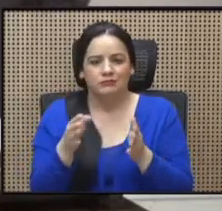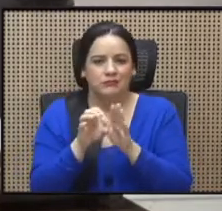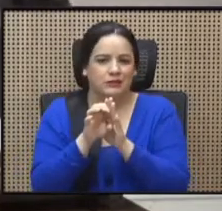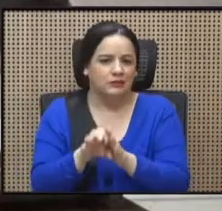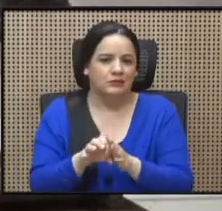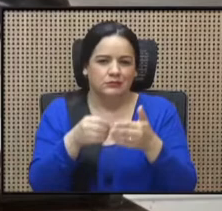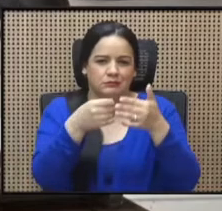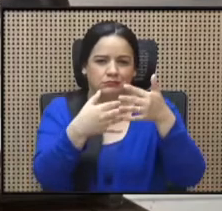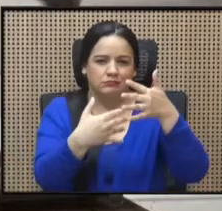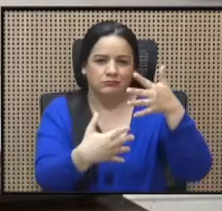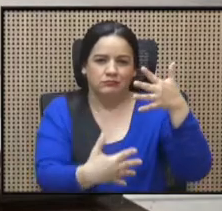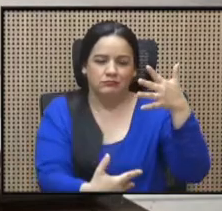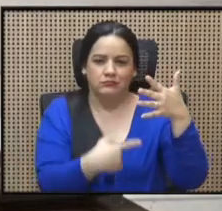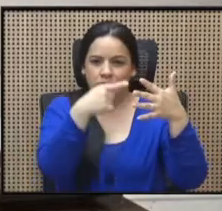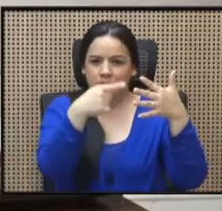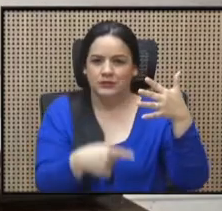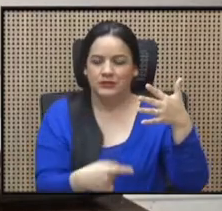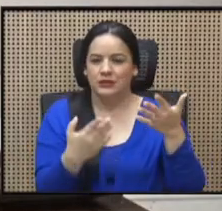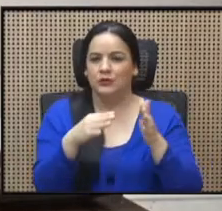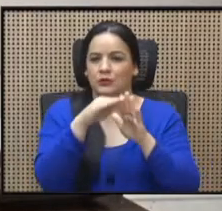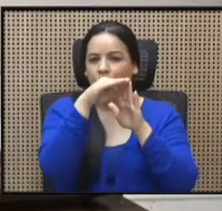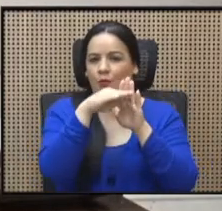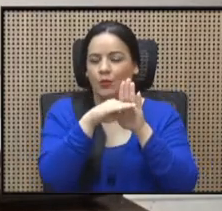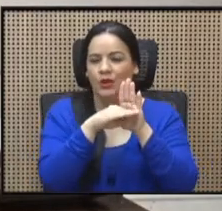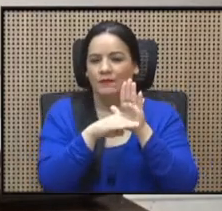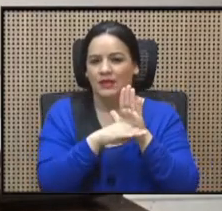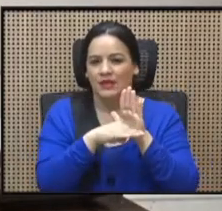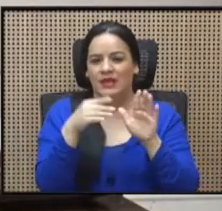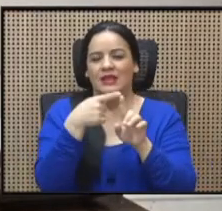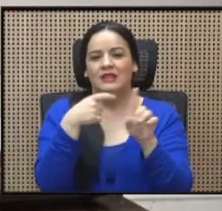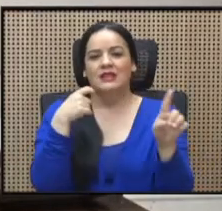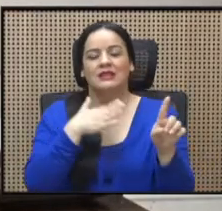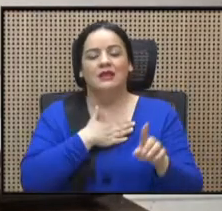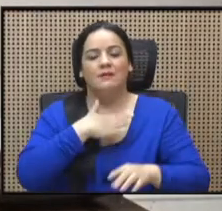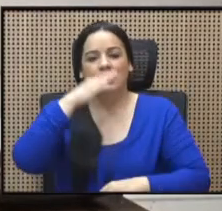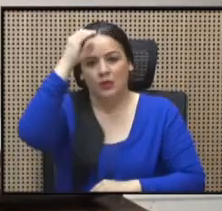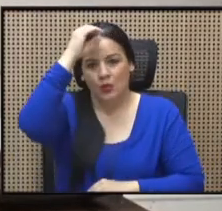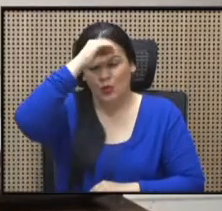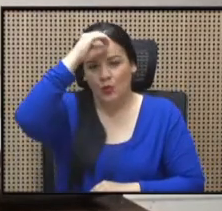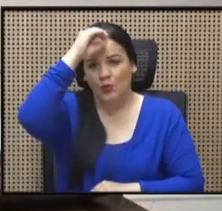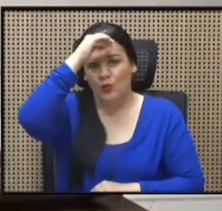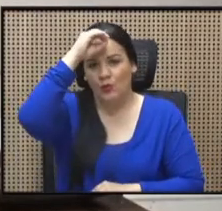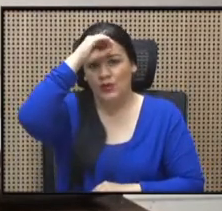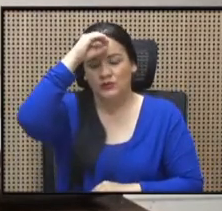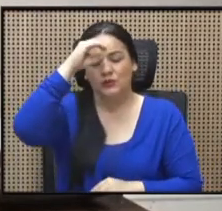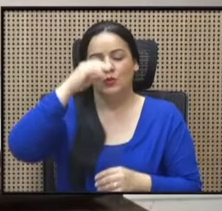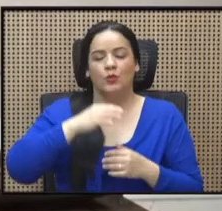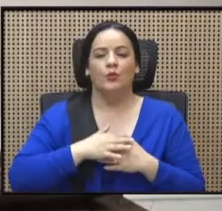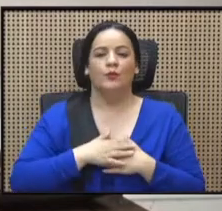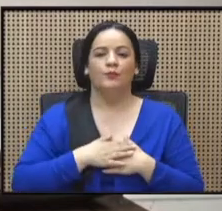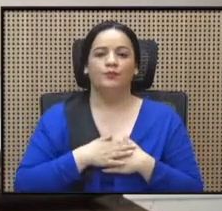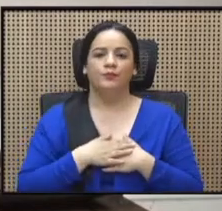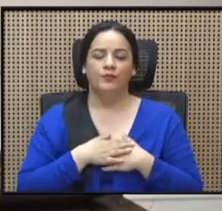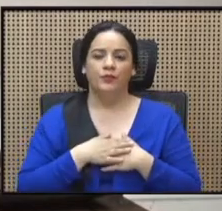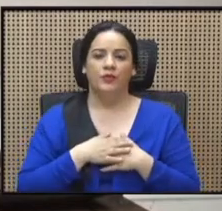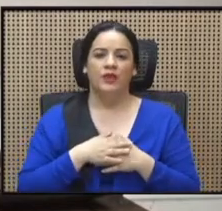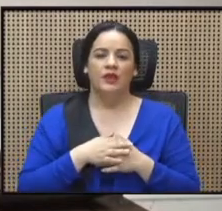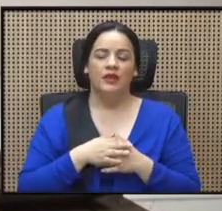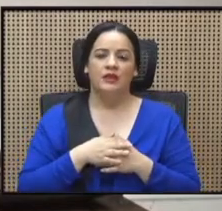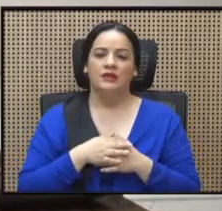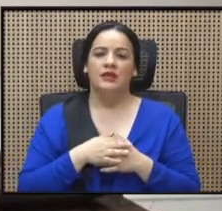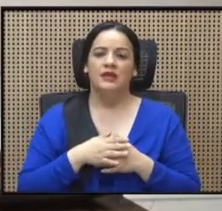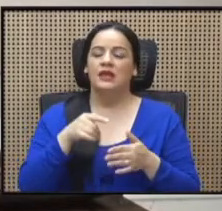están estableciendo una medida que desde mi juicio, que desde mi juicio es